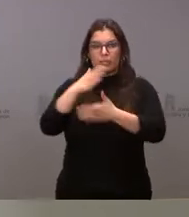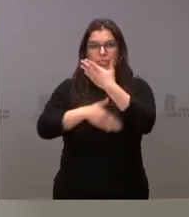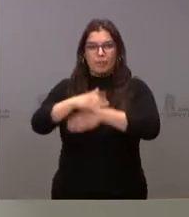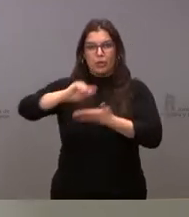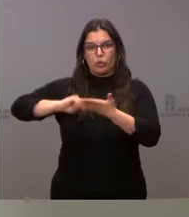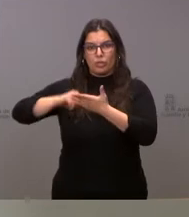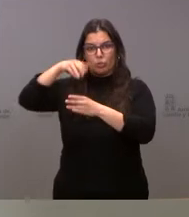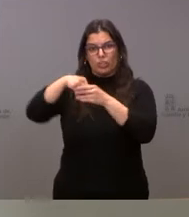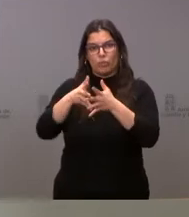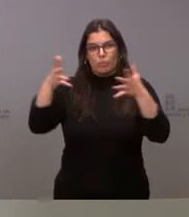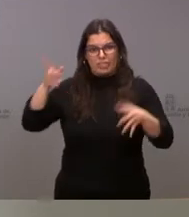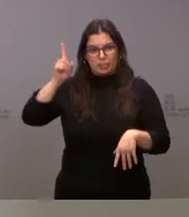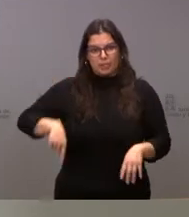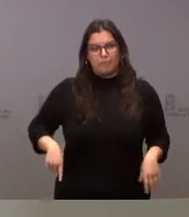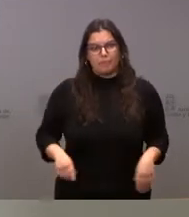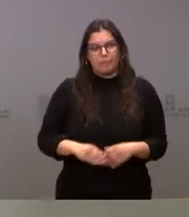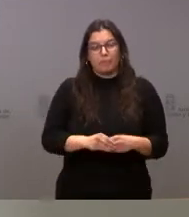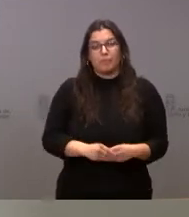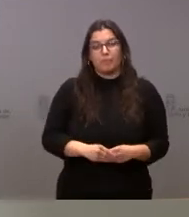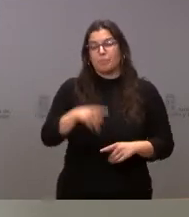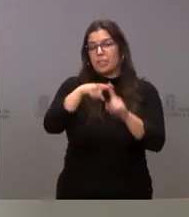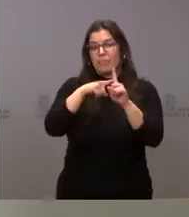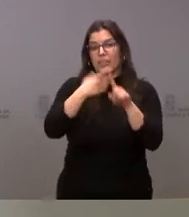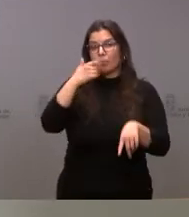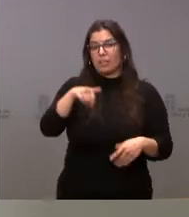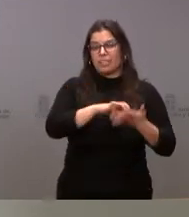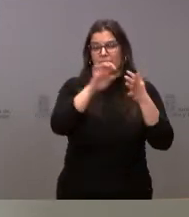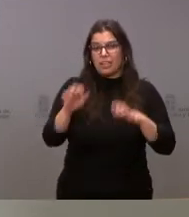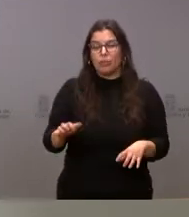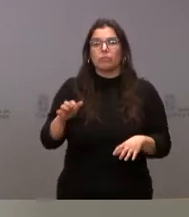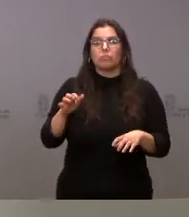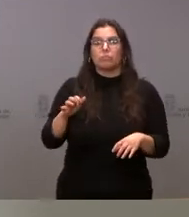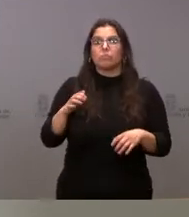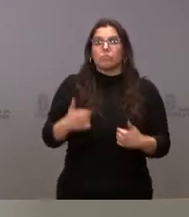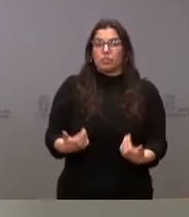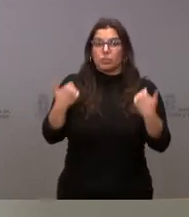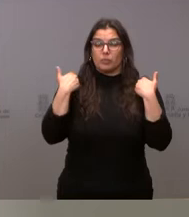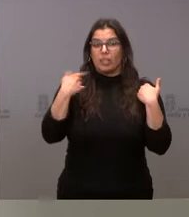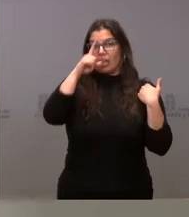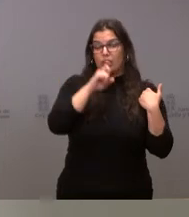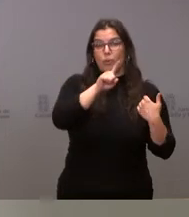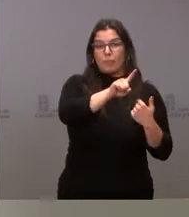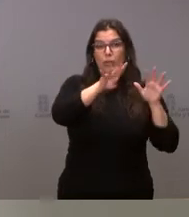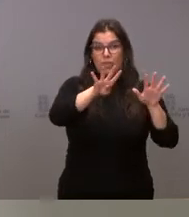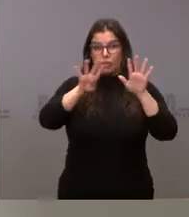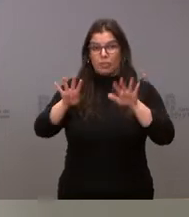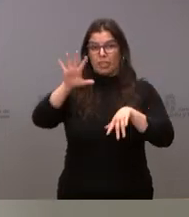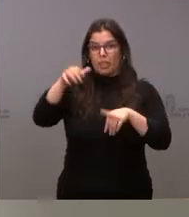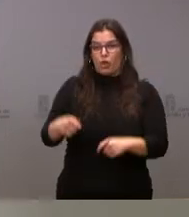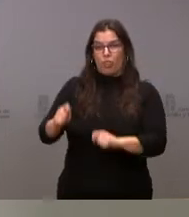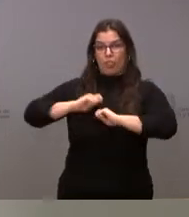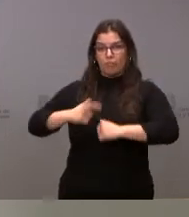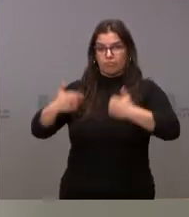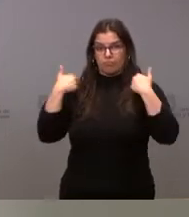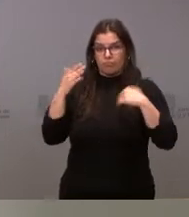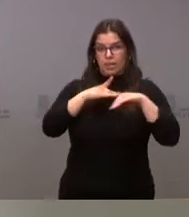que trabajan en los mismos. Sirva como referencia que en Castilla y León asumimos las competencias en el año 1995. Entonces,